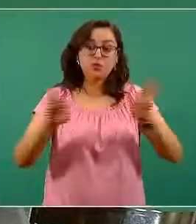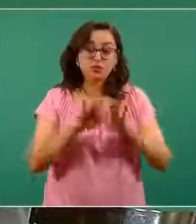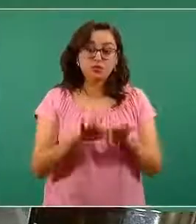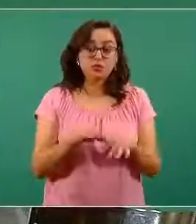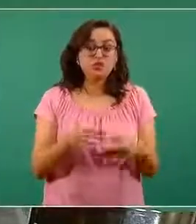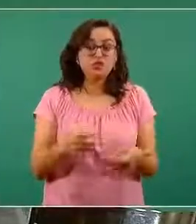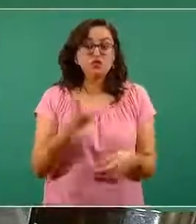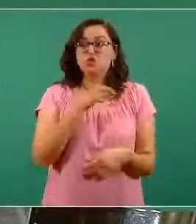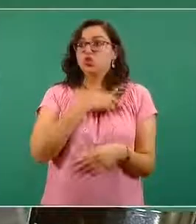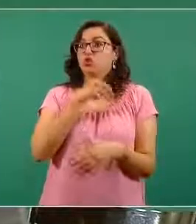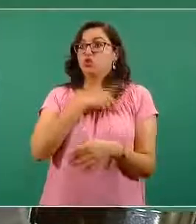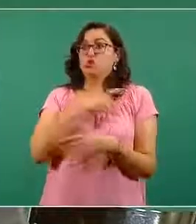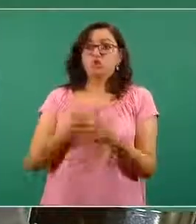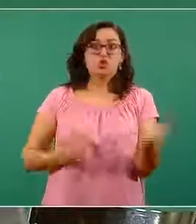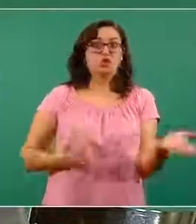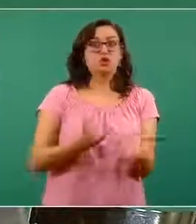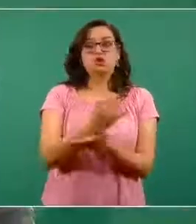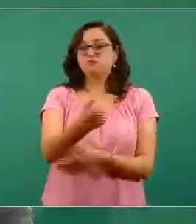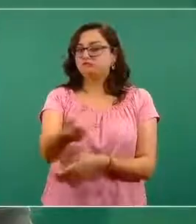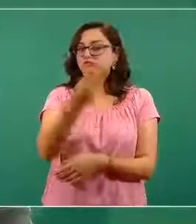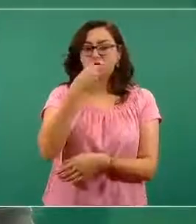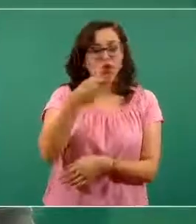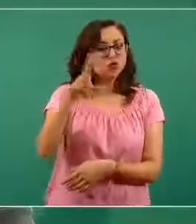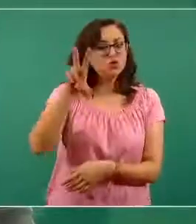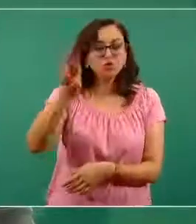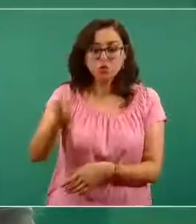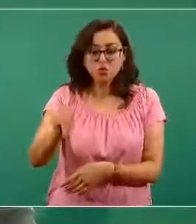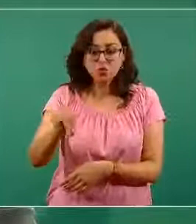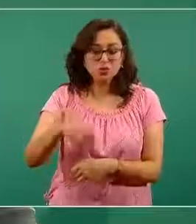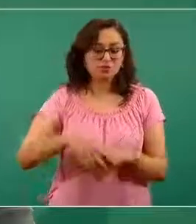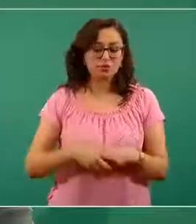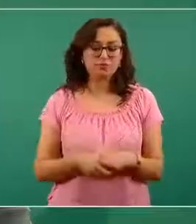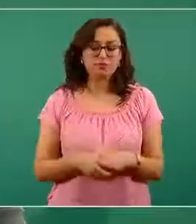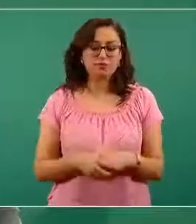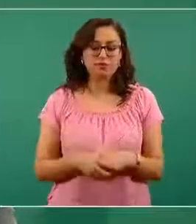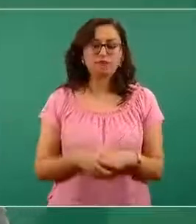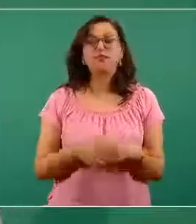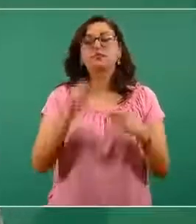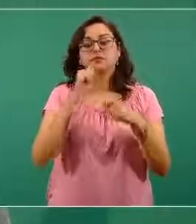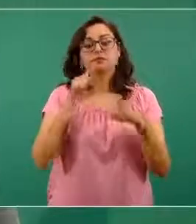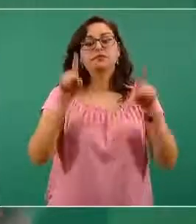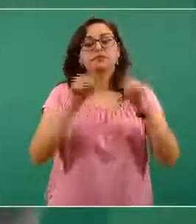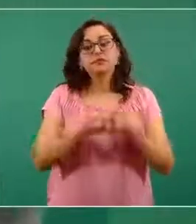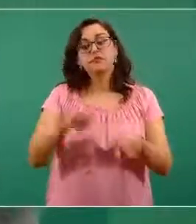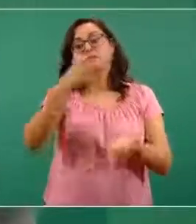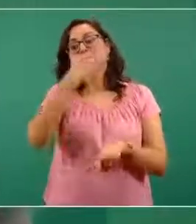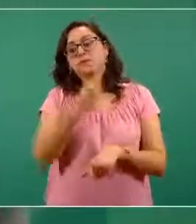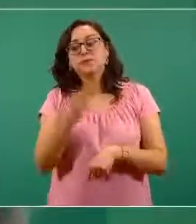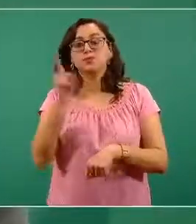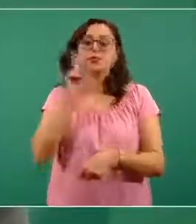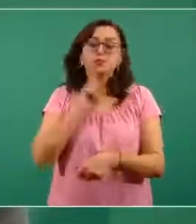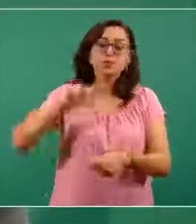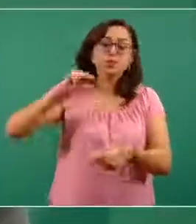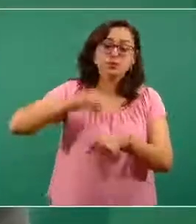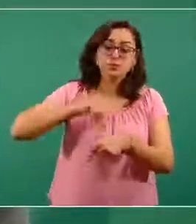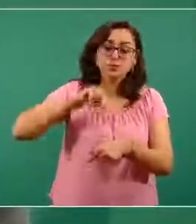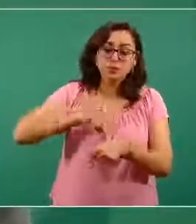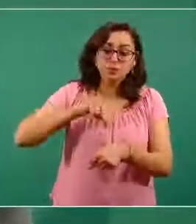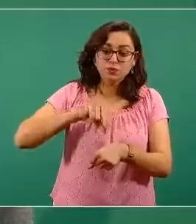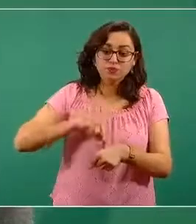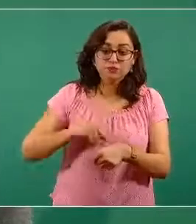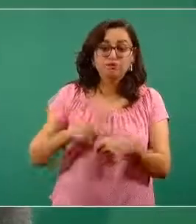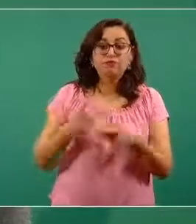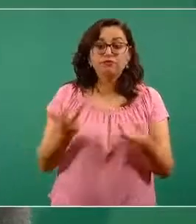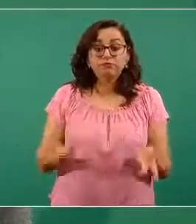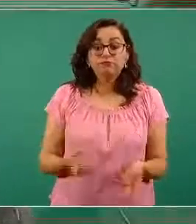se automedique usted en casa. Y bueno, a médicas y médicos, pues, estar